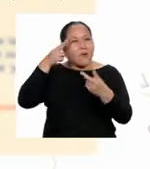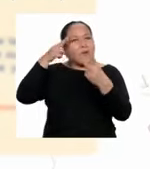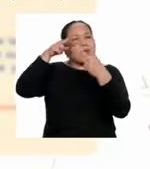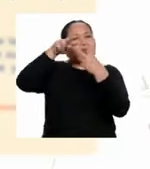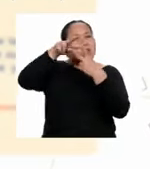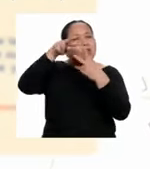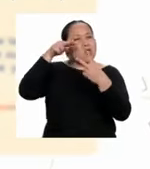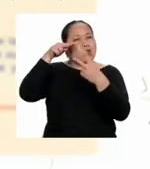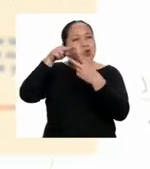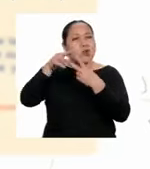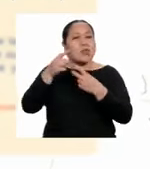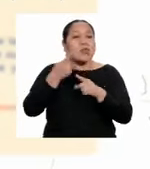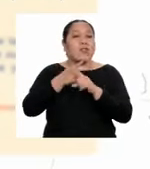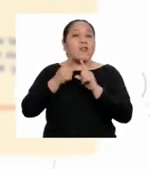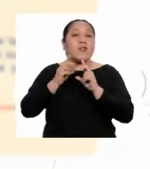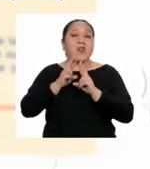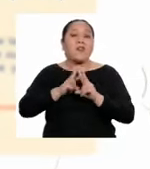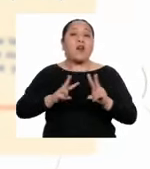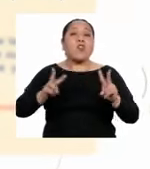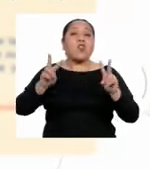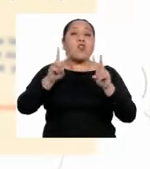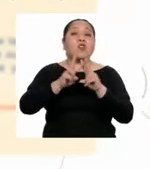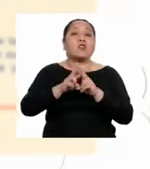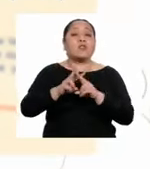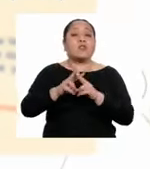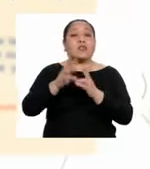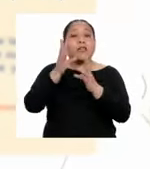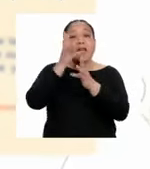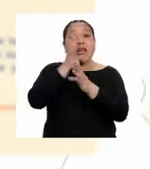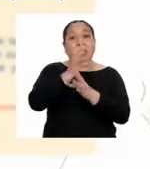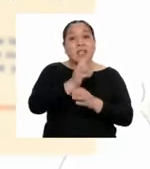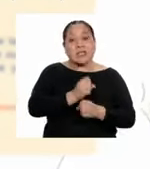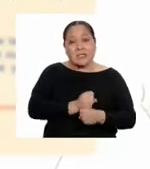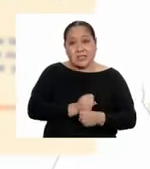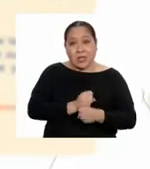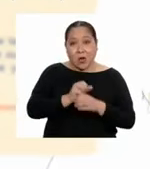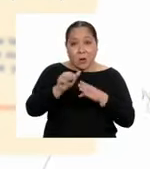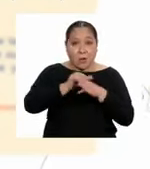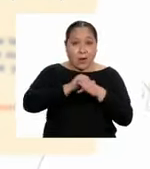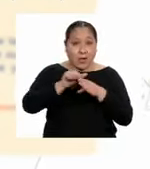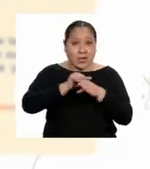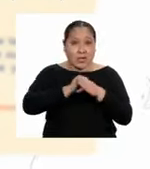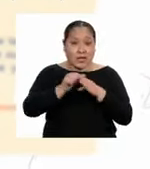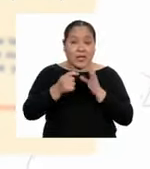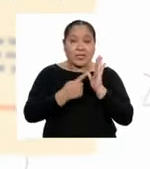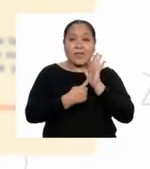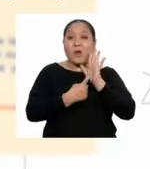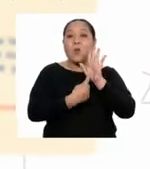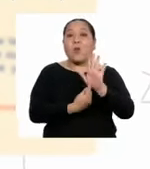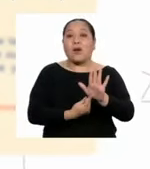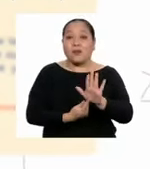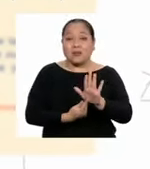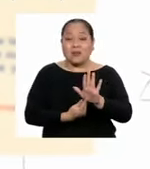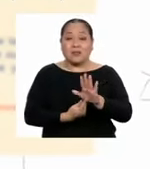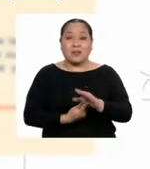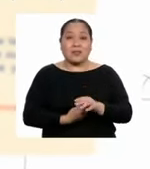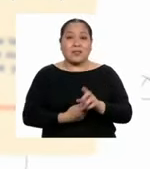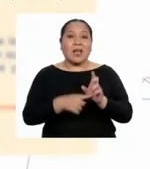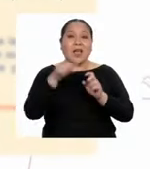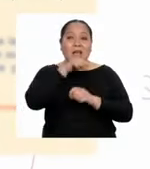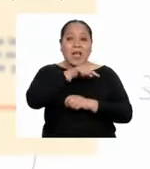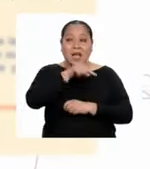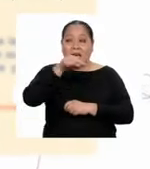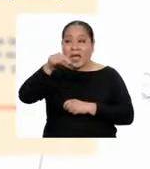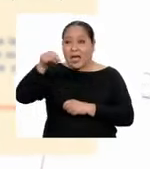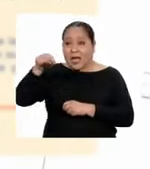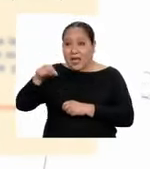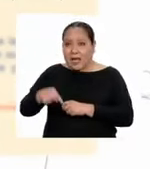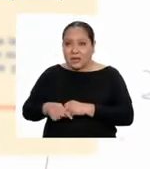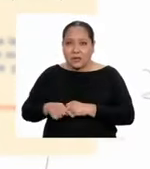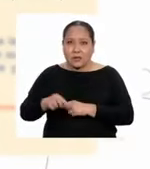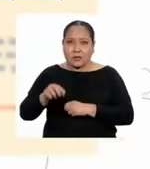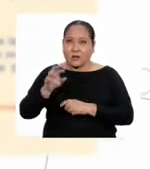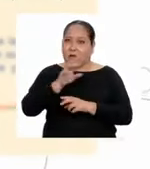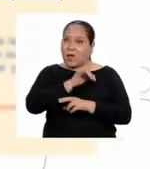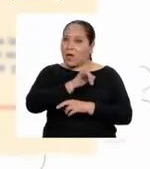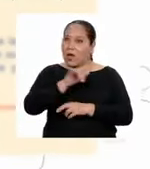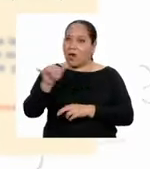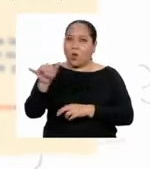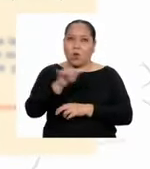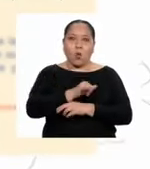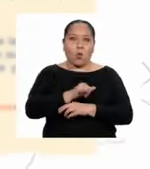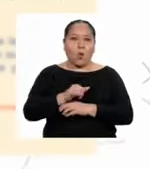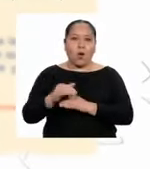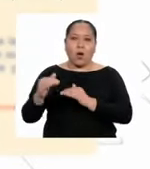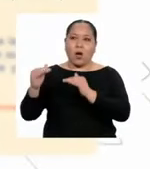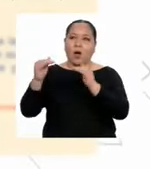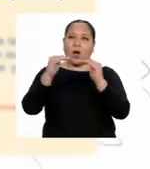valores, creencias, prácticas y expresiones, las cuales merecen igual respeto